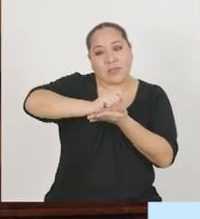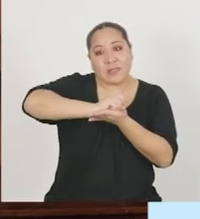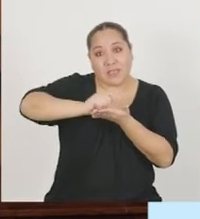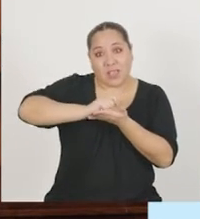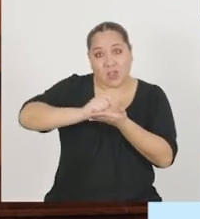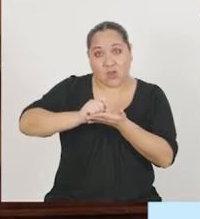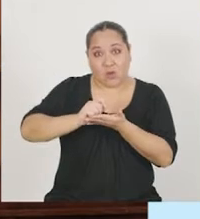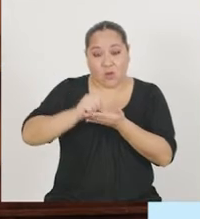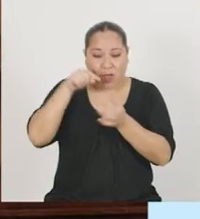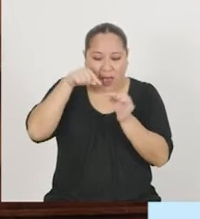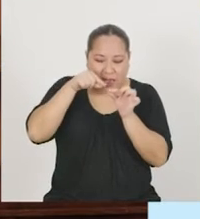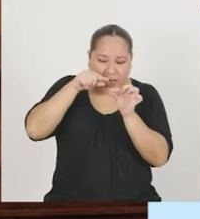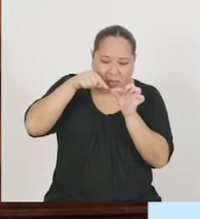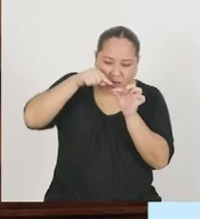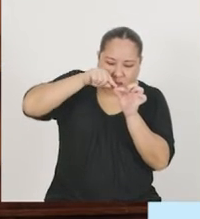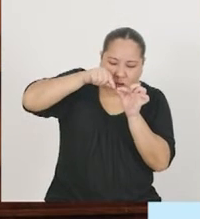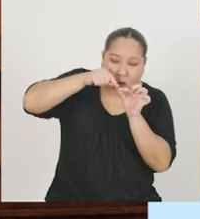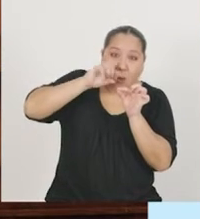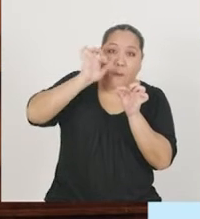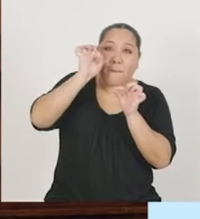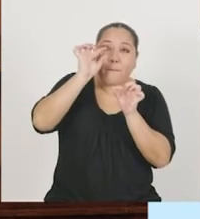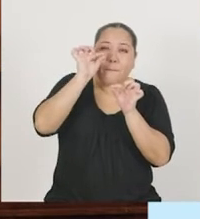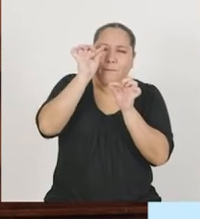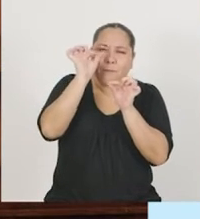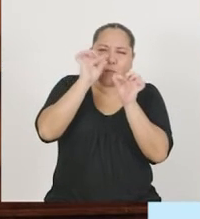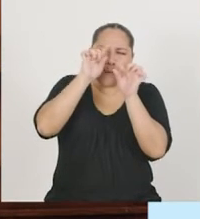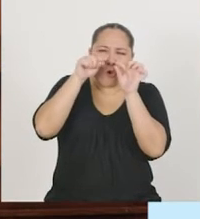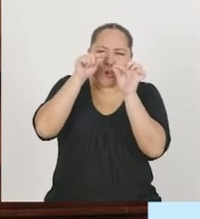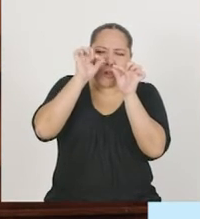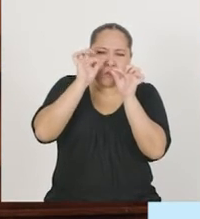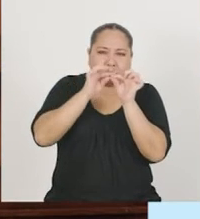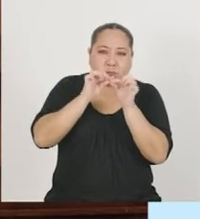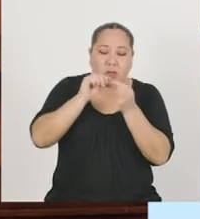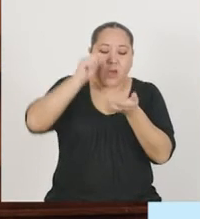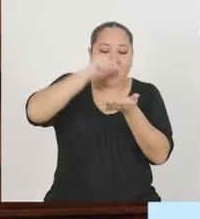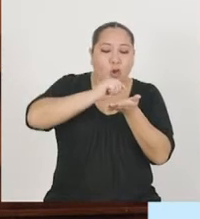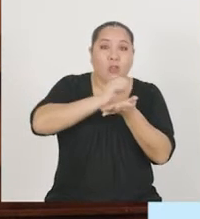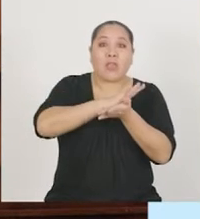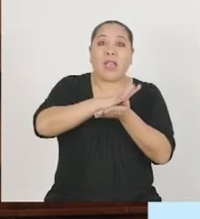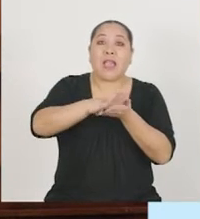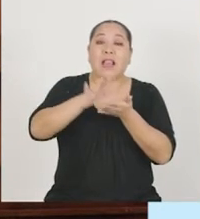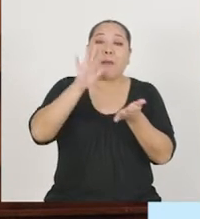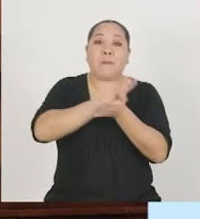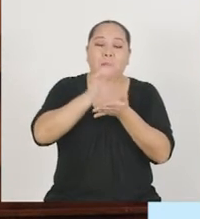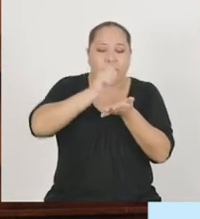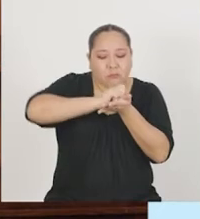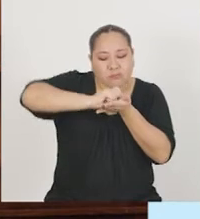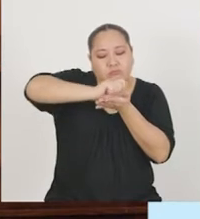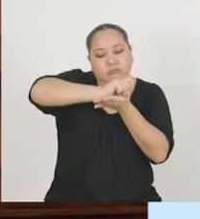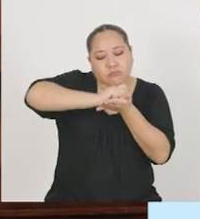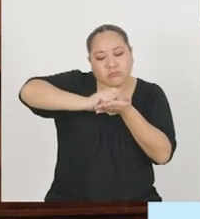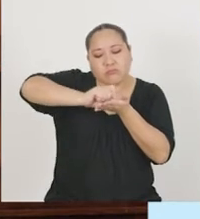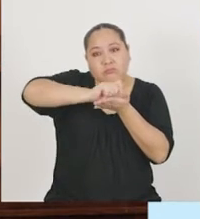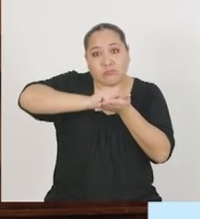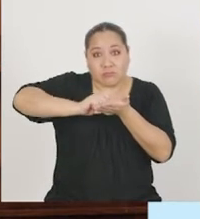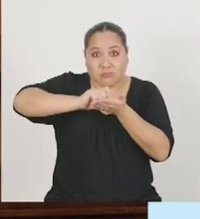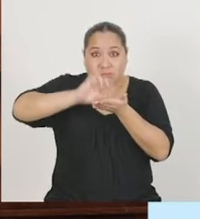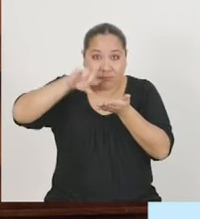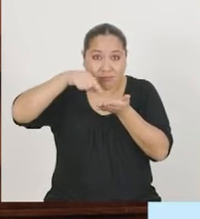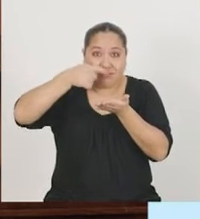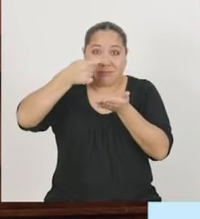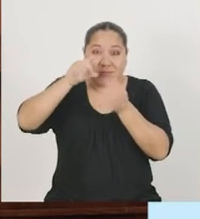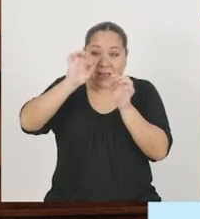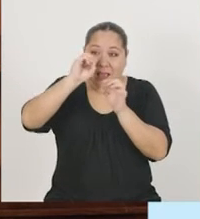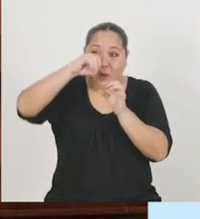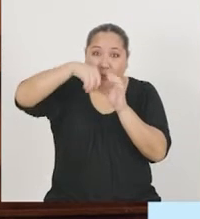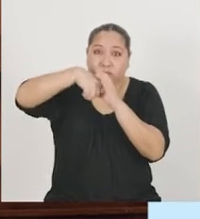bolígrafo contiene una bola de metal que en contacto con el papel va dosificando la tinta a medida que se la hace